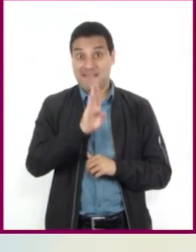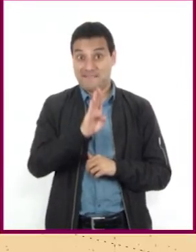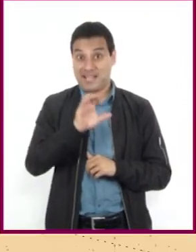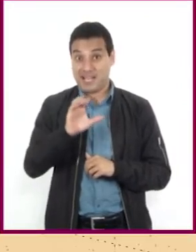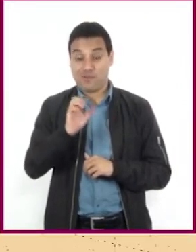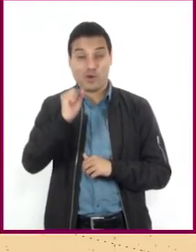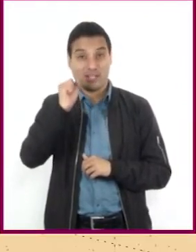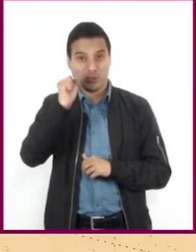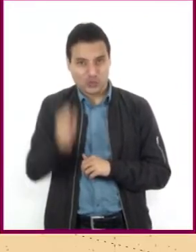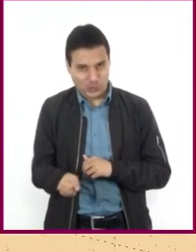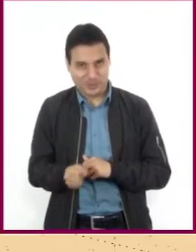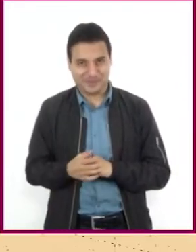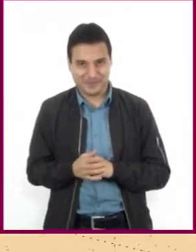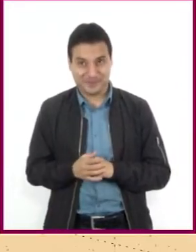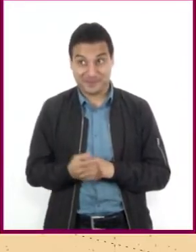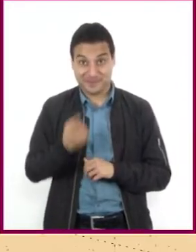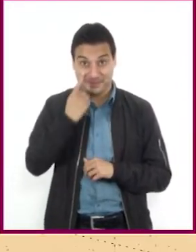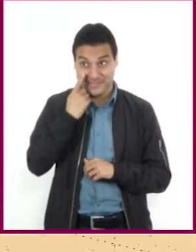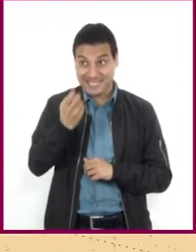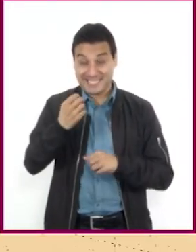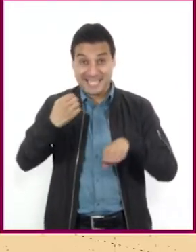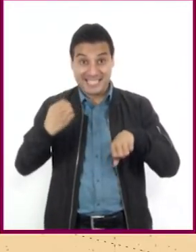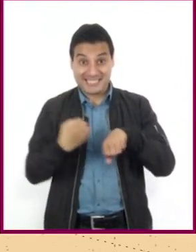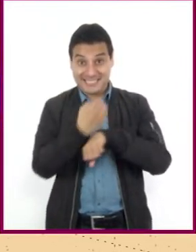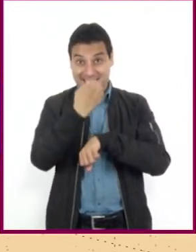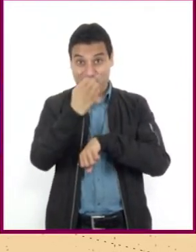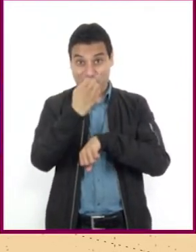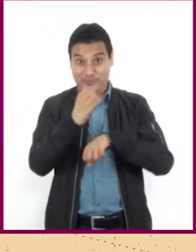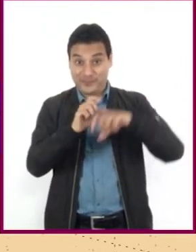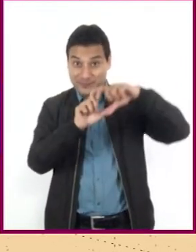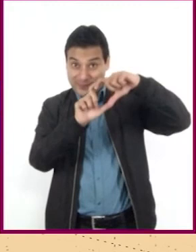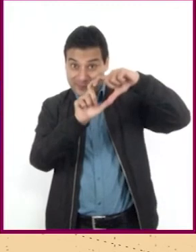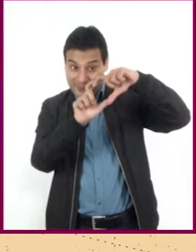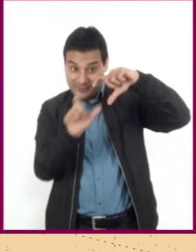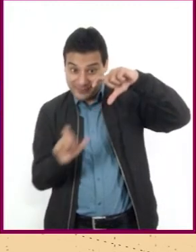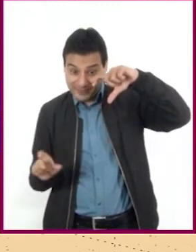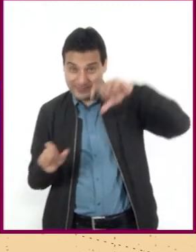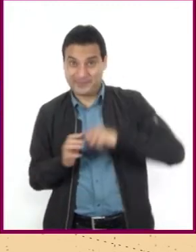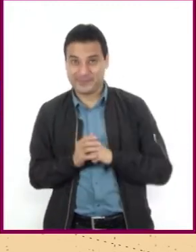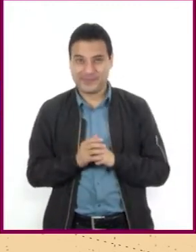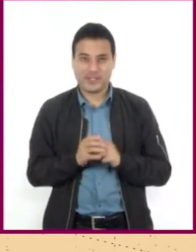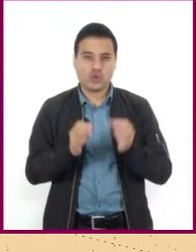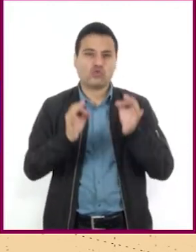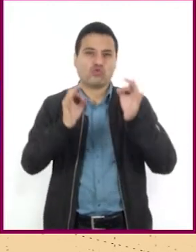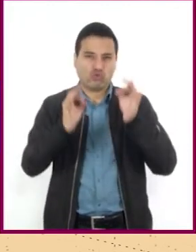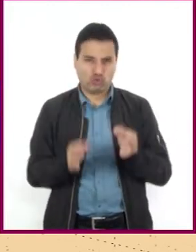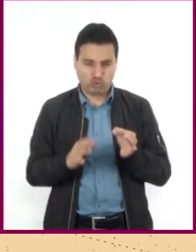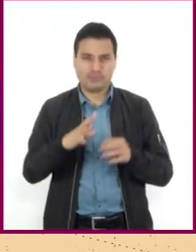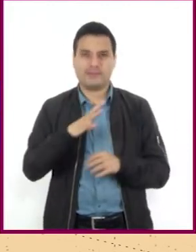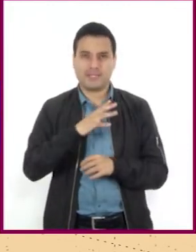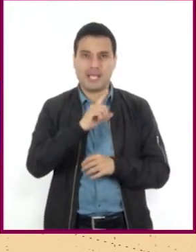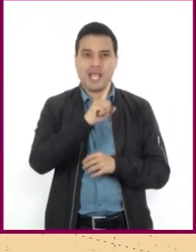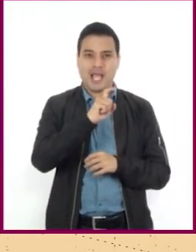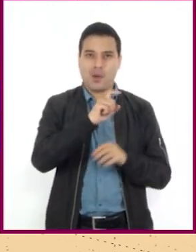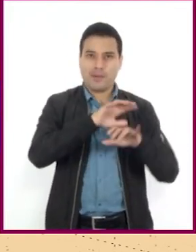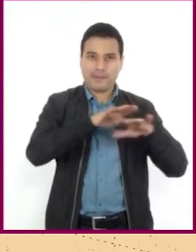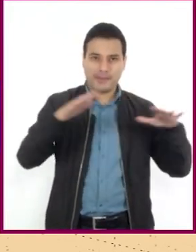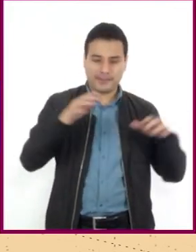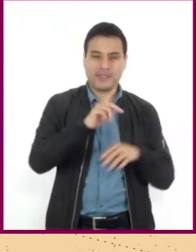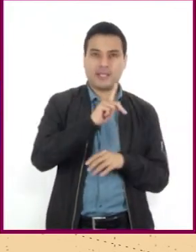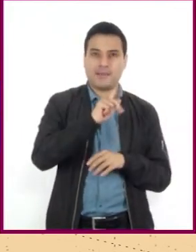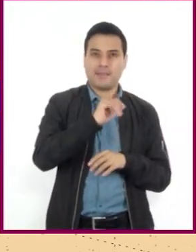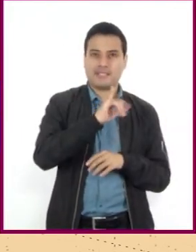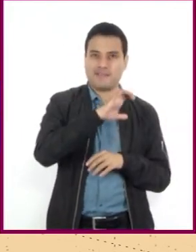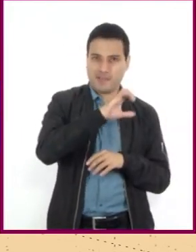Sur. Esa entidad cuyo territorio, Espigado, yace entre las aguas del Océano Pacífico y el Golfo de